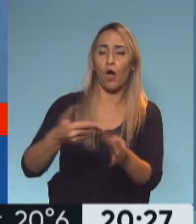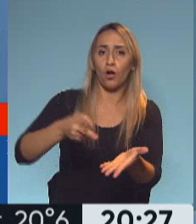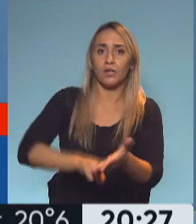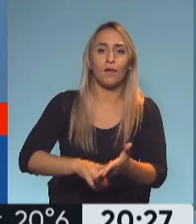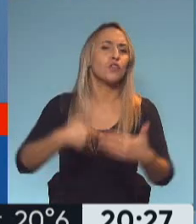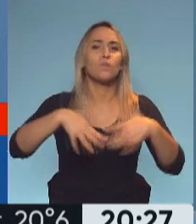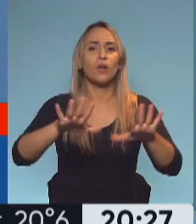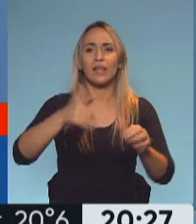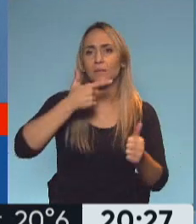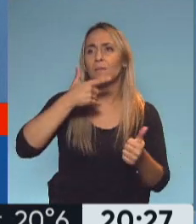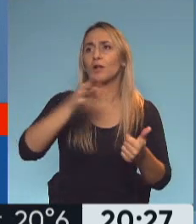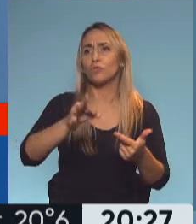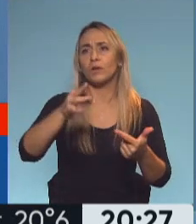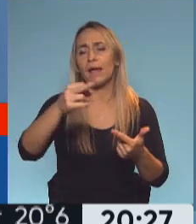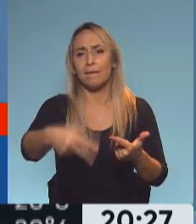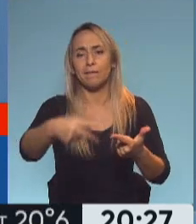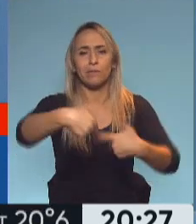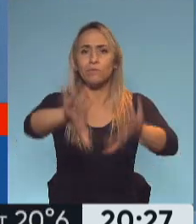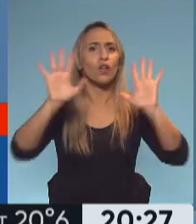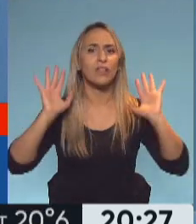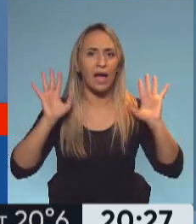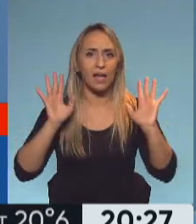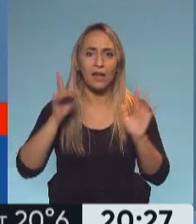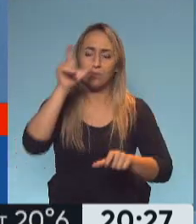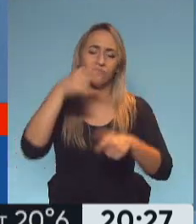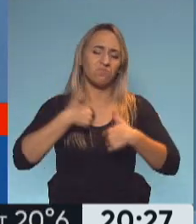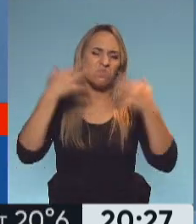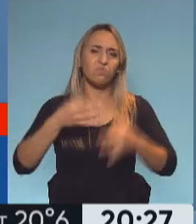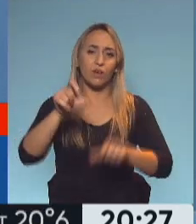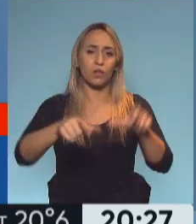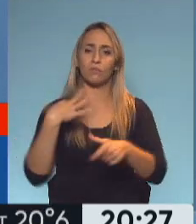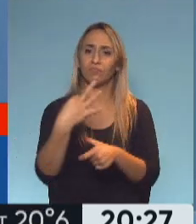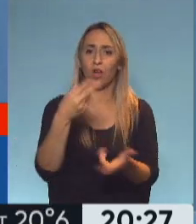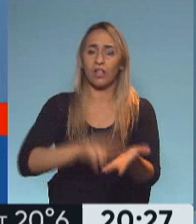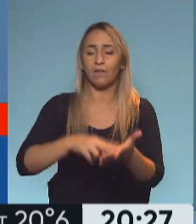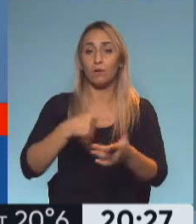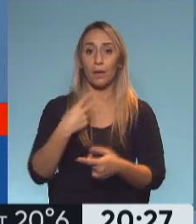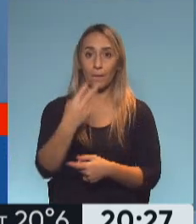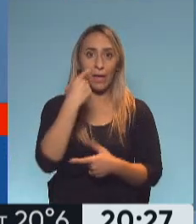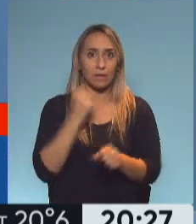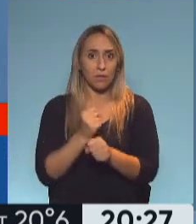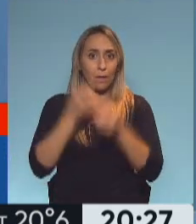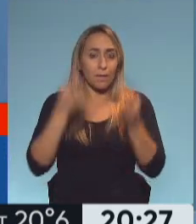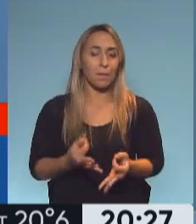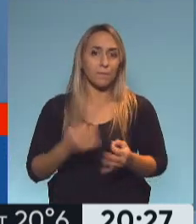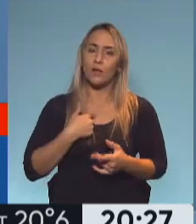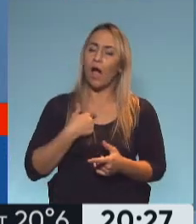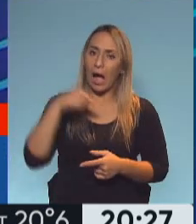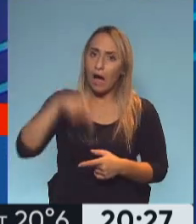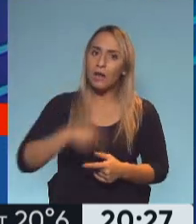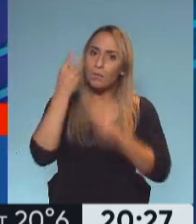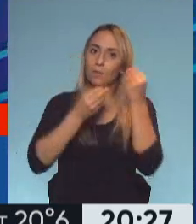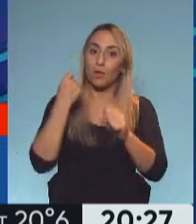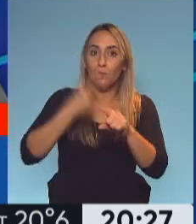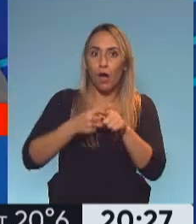Da lo mismo para mí. La única preocupación que teníamos es que en agosto estemos con un pico de contagios, que la verdad que no lo sabemos. La verdad que no lo